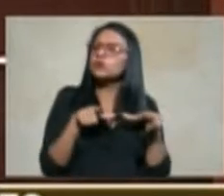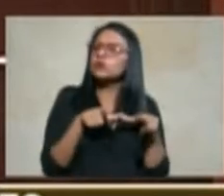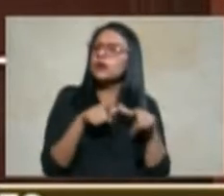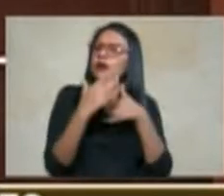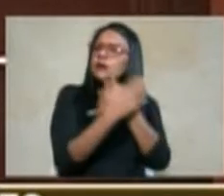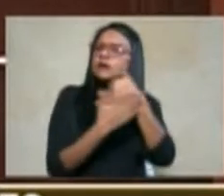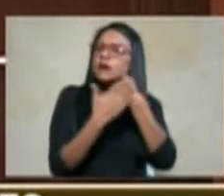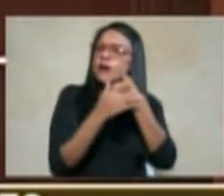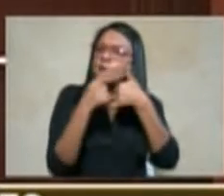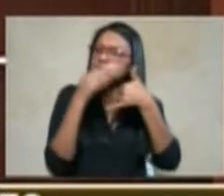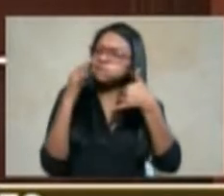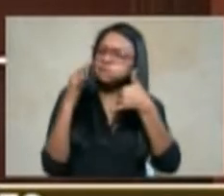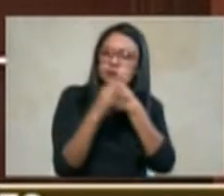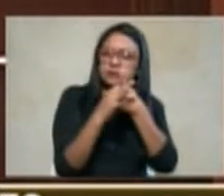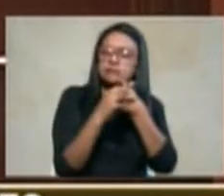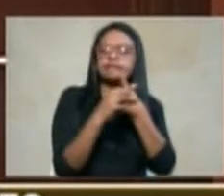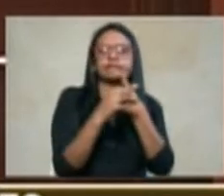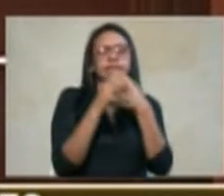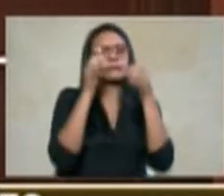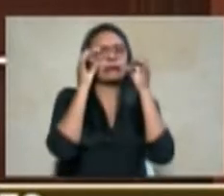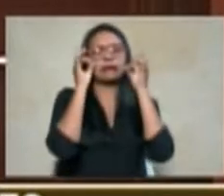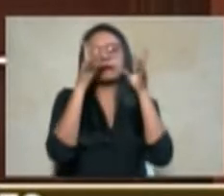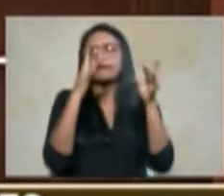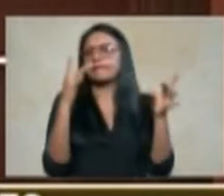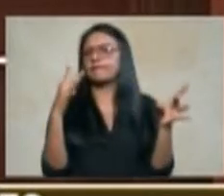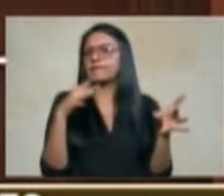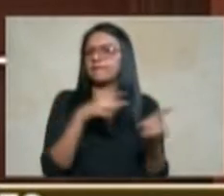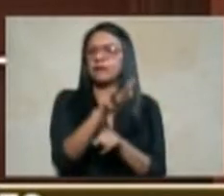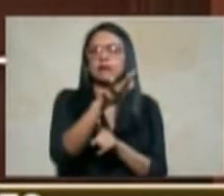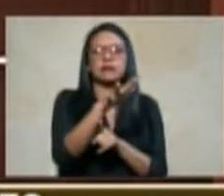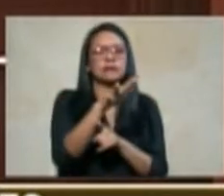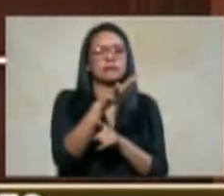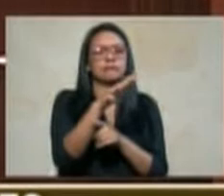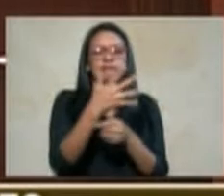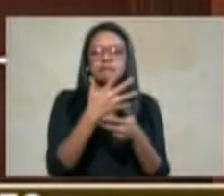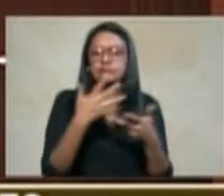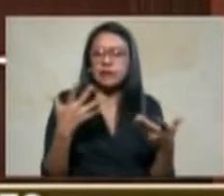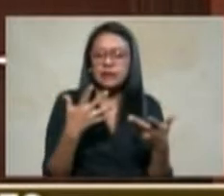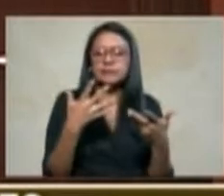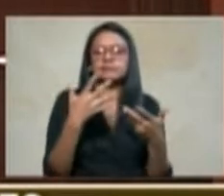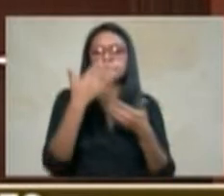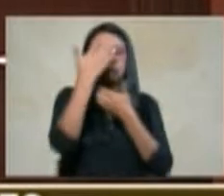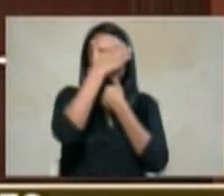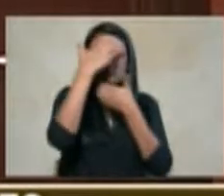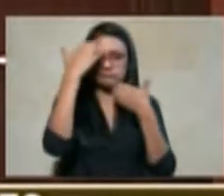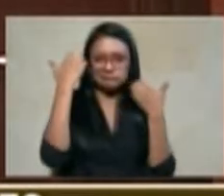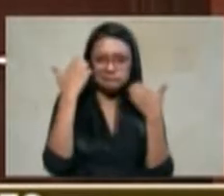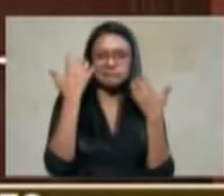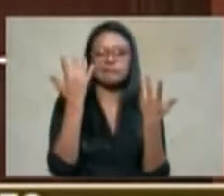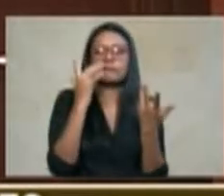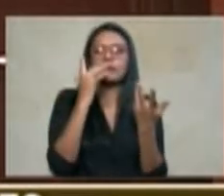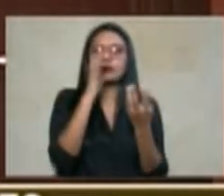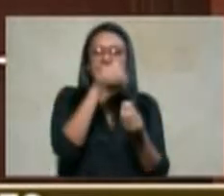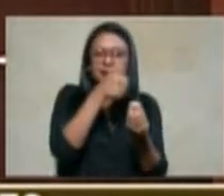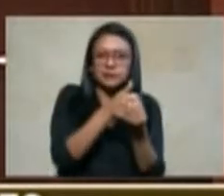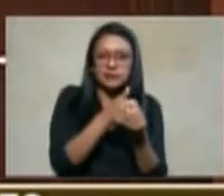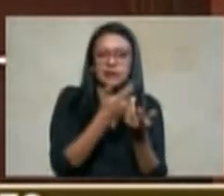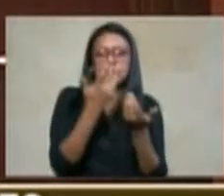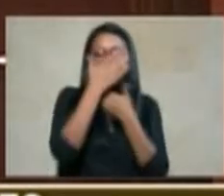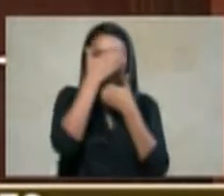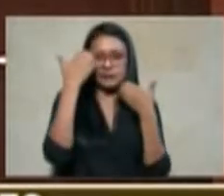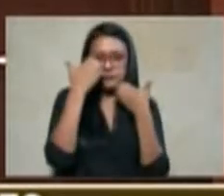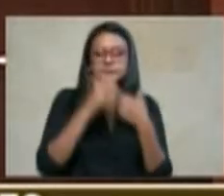afectada por ambos fenómenos tanto el del paramilitarismo como el de guerrillas la zona norte